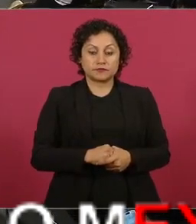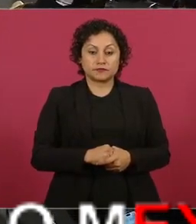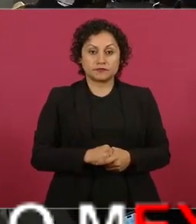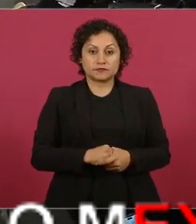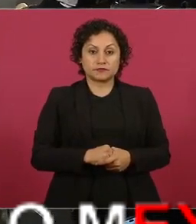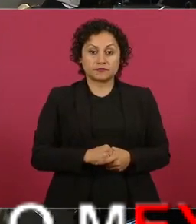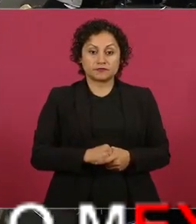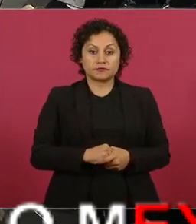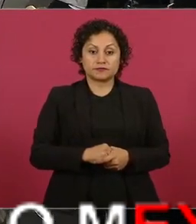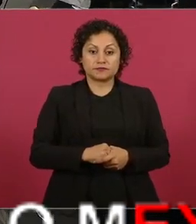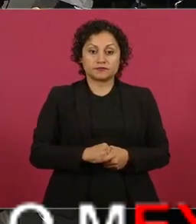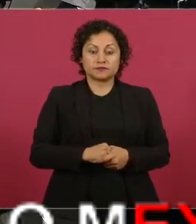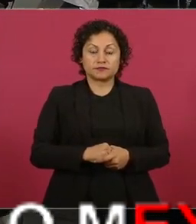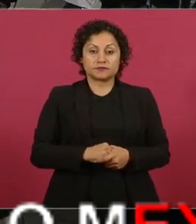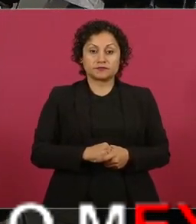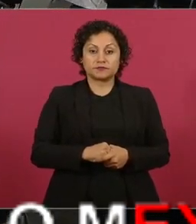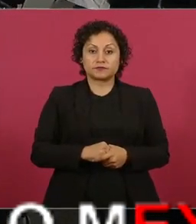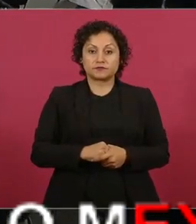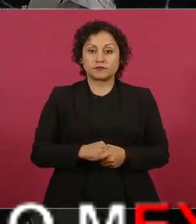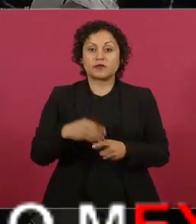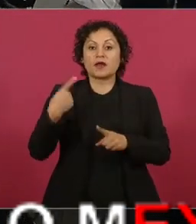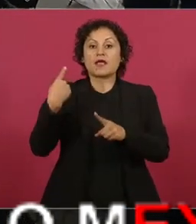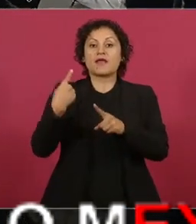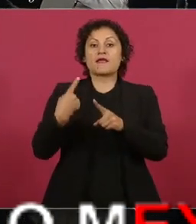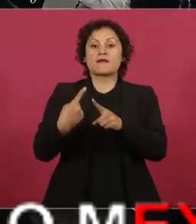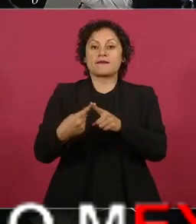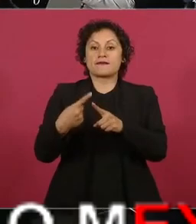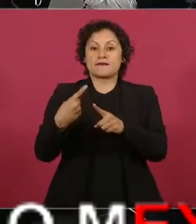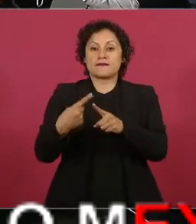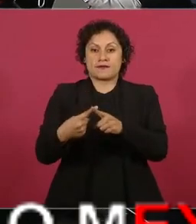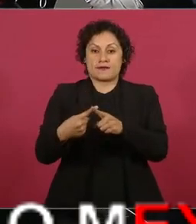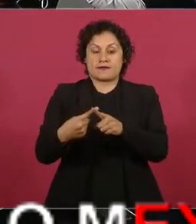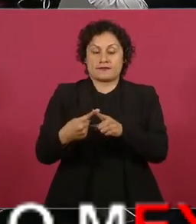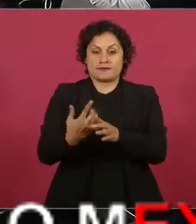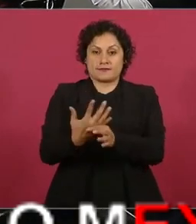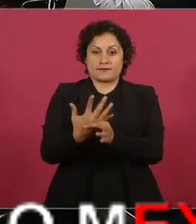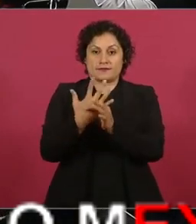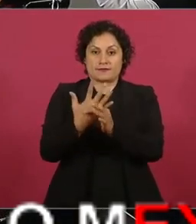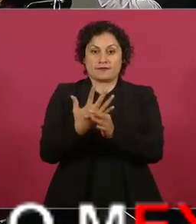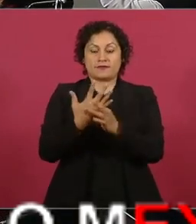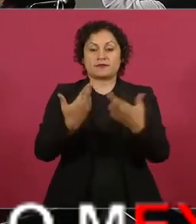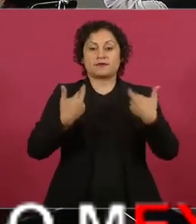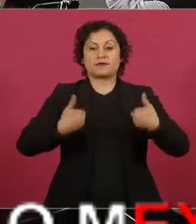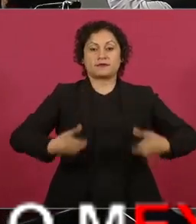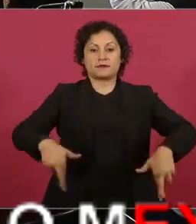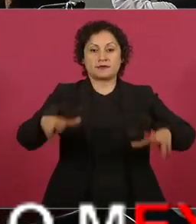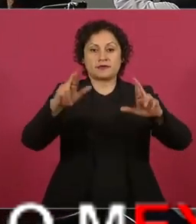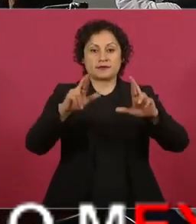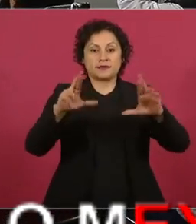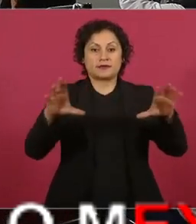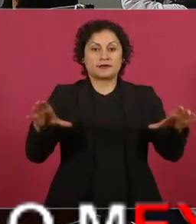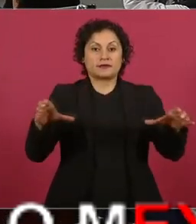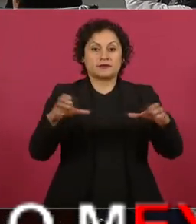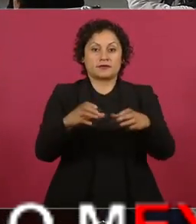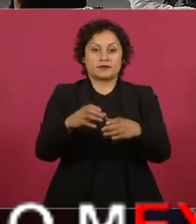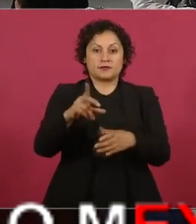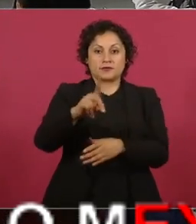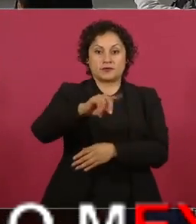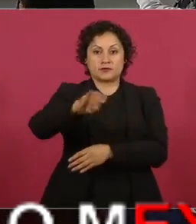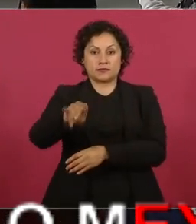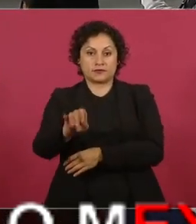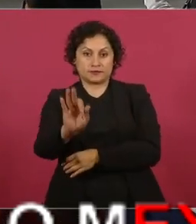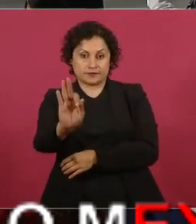Lo dirige y dice en representación del Poder Judicial de la Federación, le